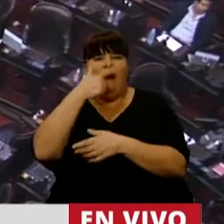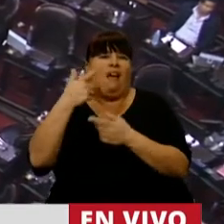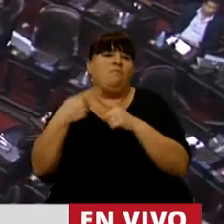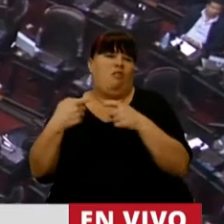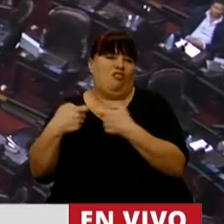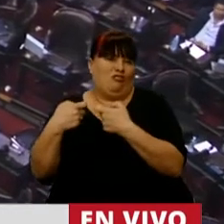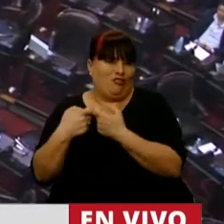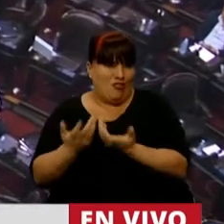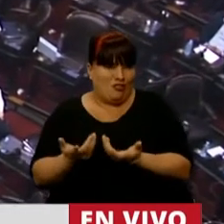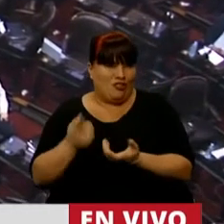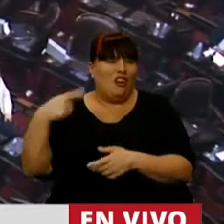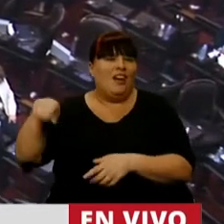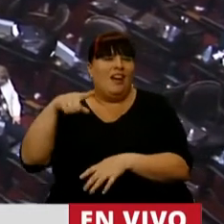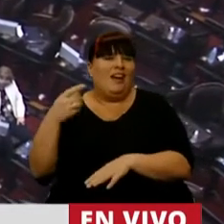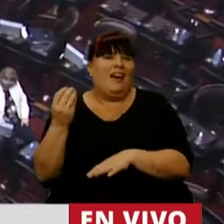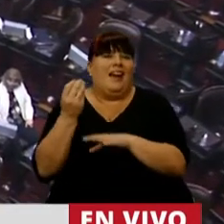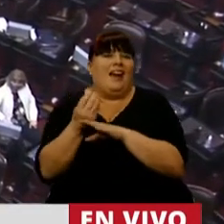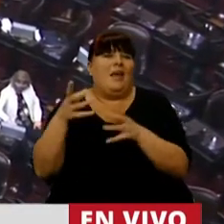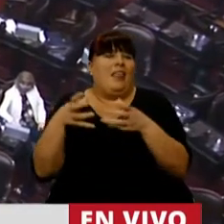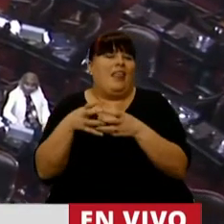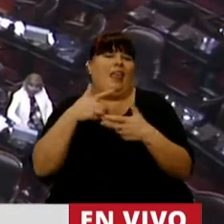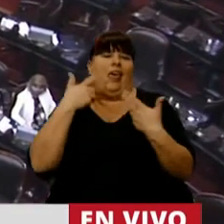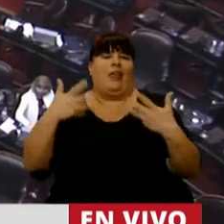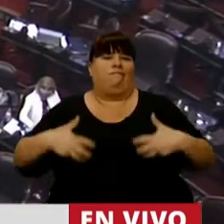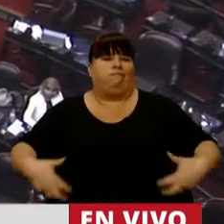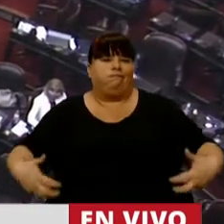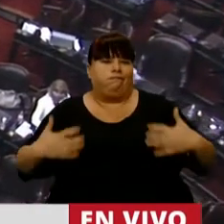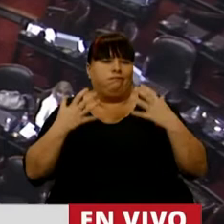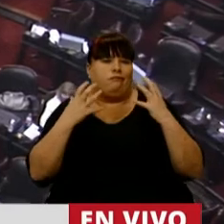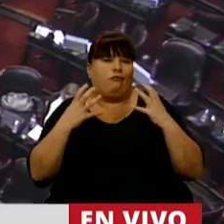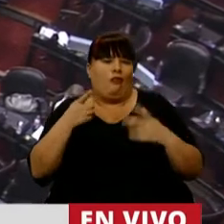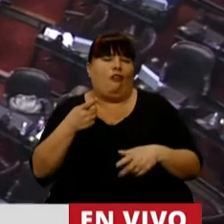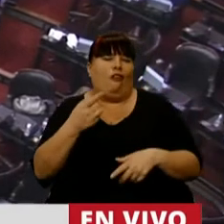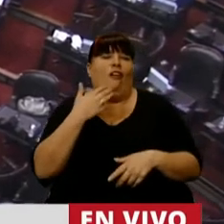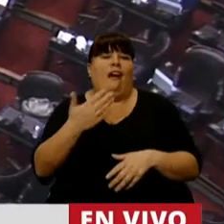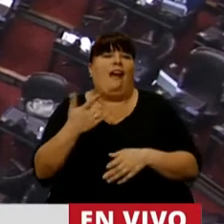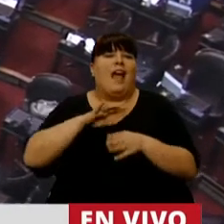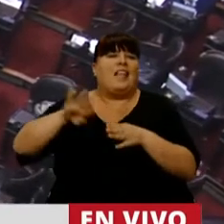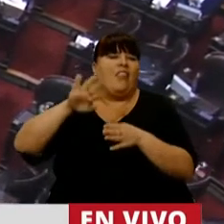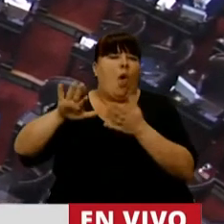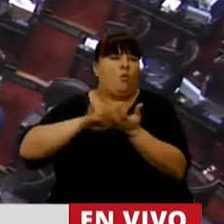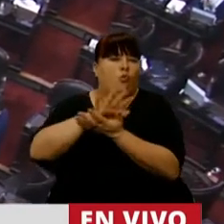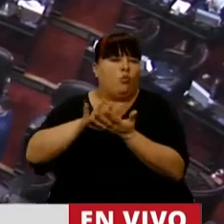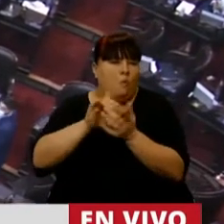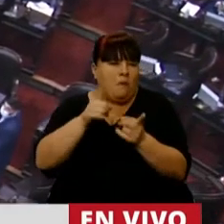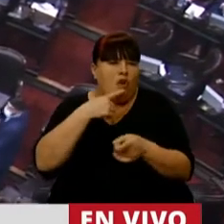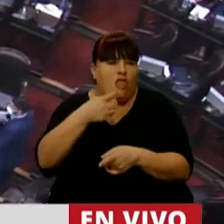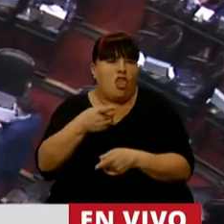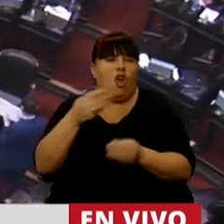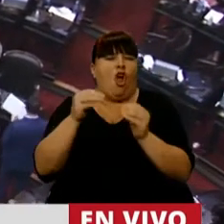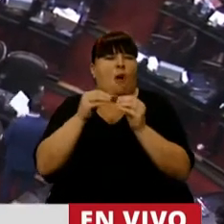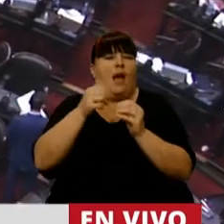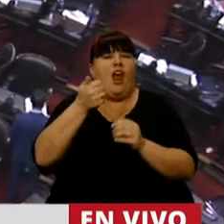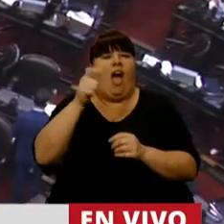son los representantes de ese sector que se llenó los bolsillos con esa deuda fraudulenta, como decía el compañero